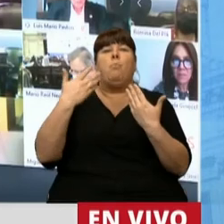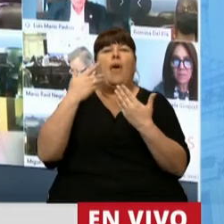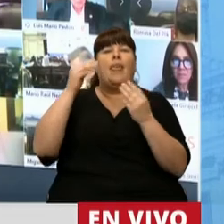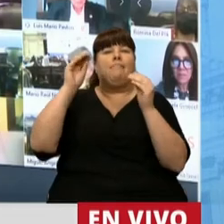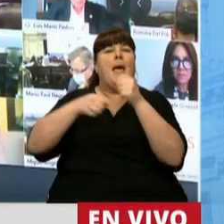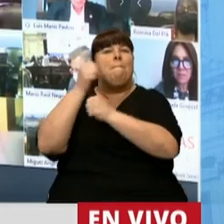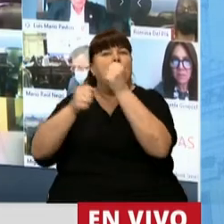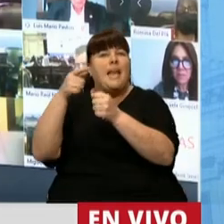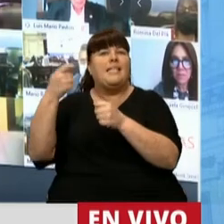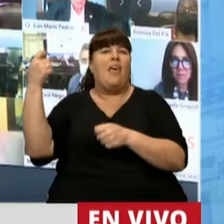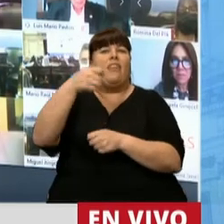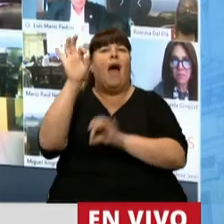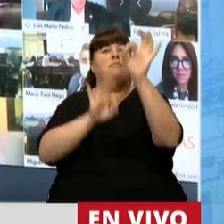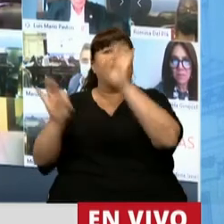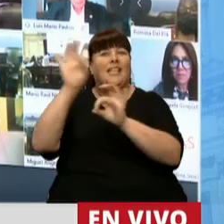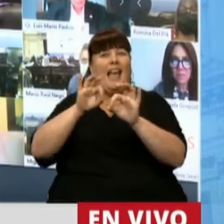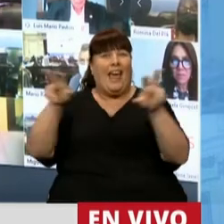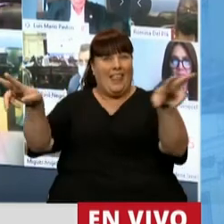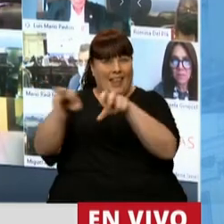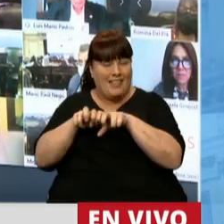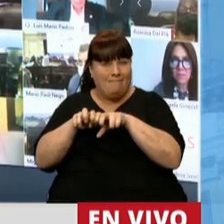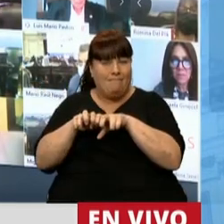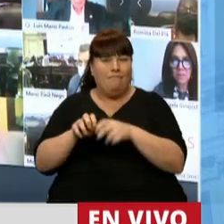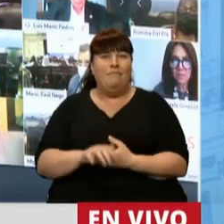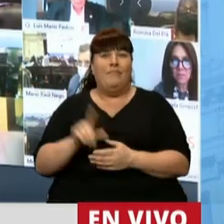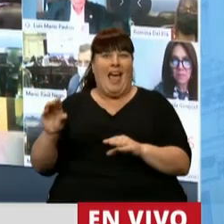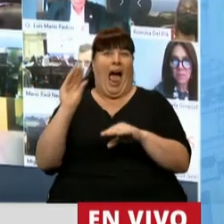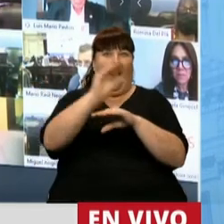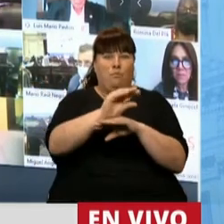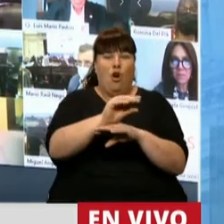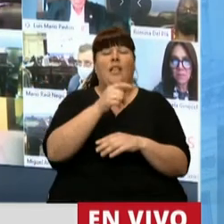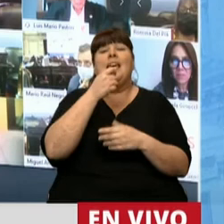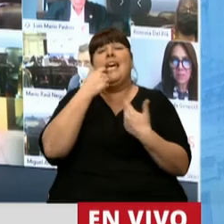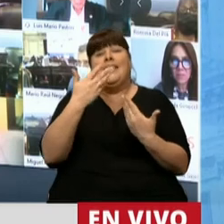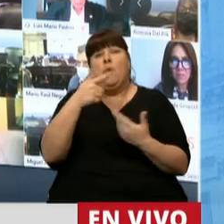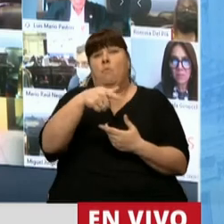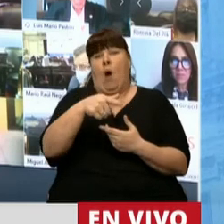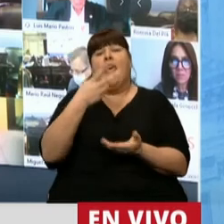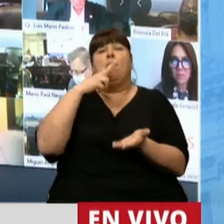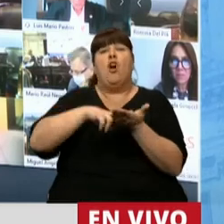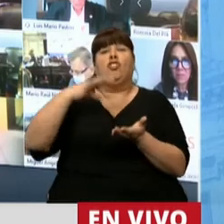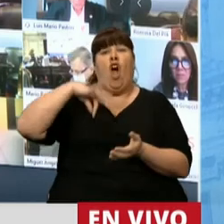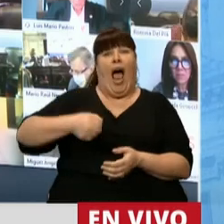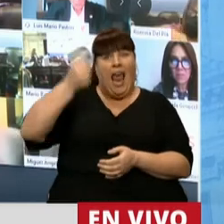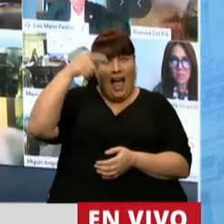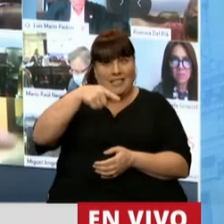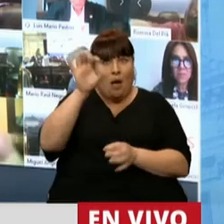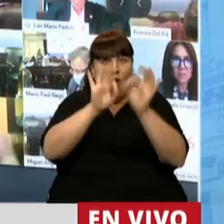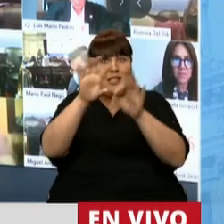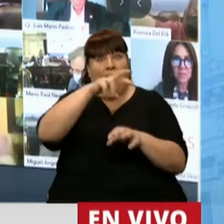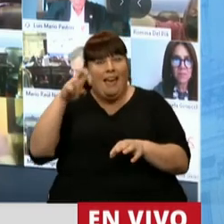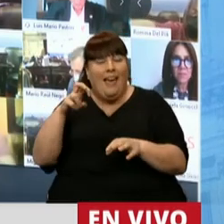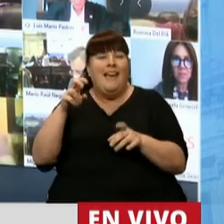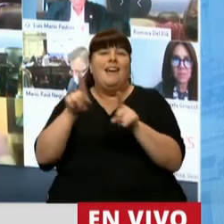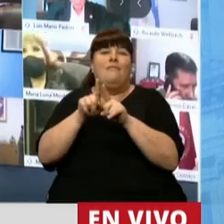exportan un gran porcentaje de su facturación, que si bien lo podrían aplicar el impuesto a la ganancia en dicho porcentaje,